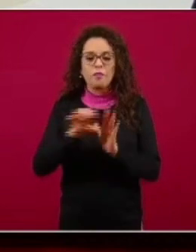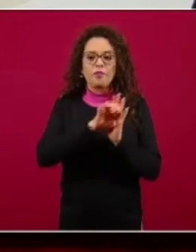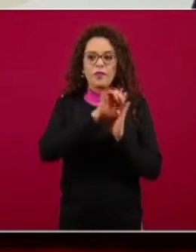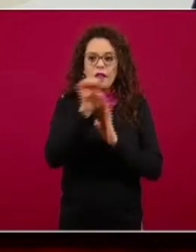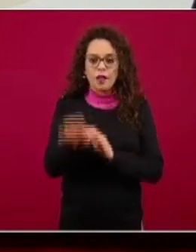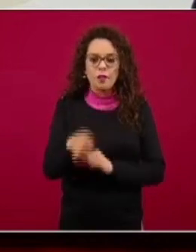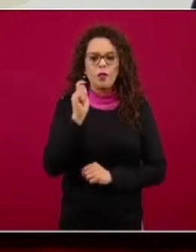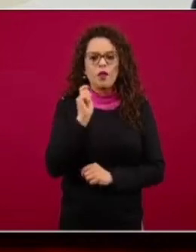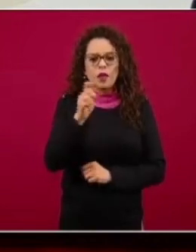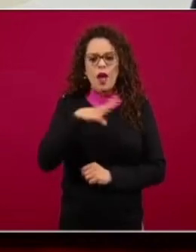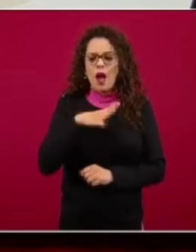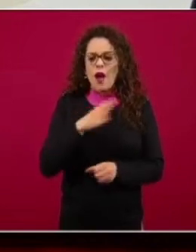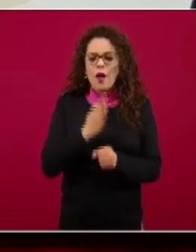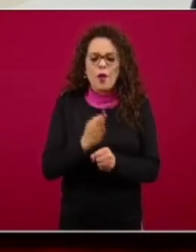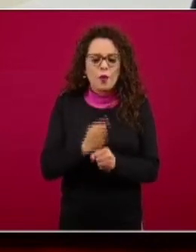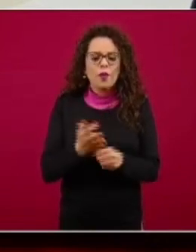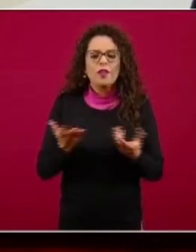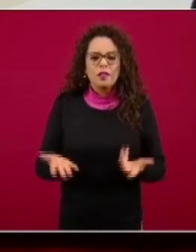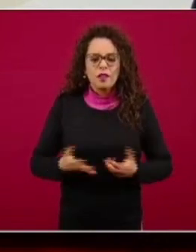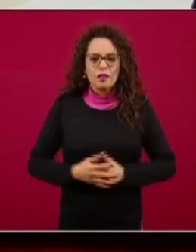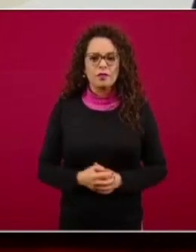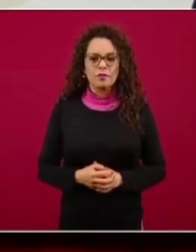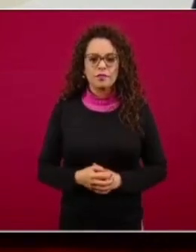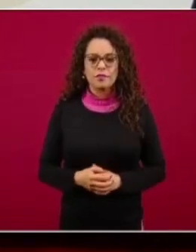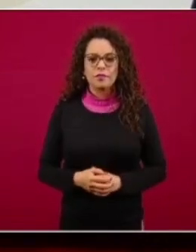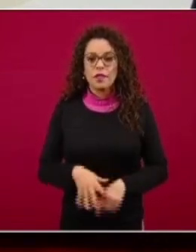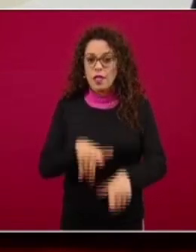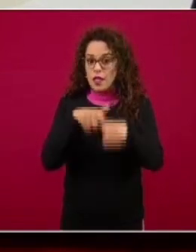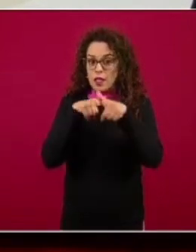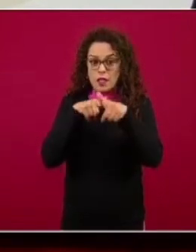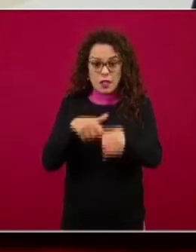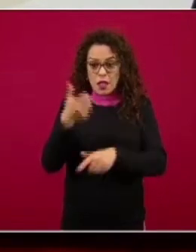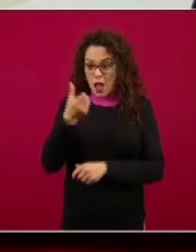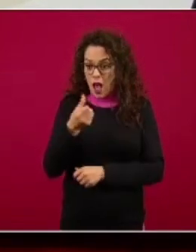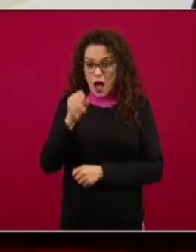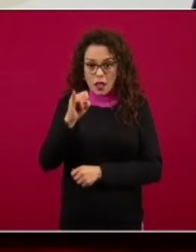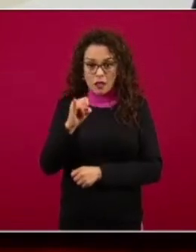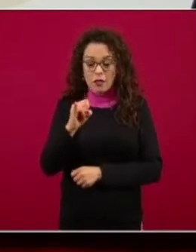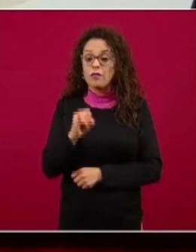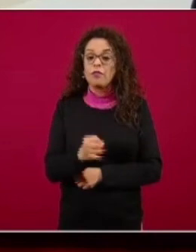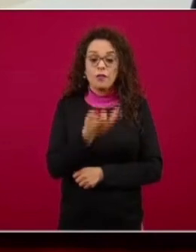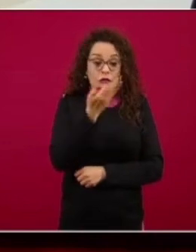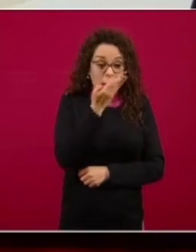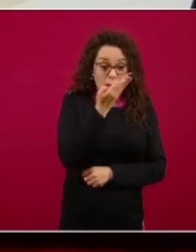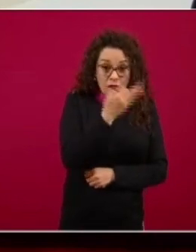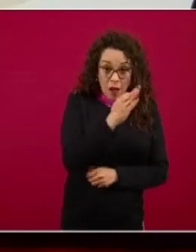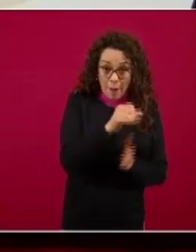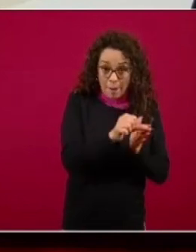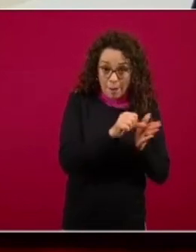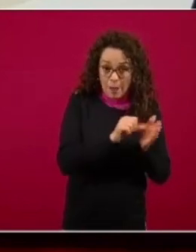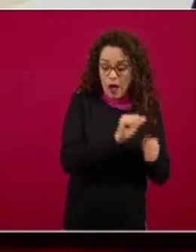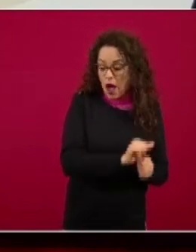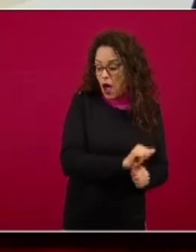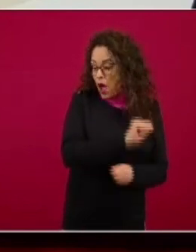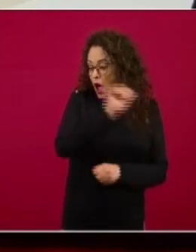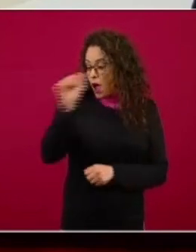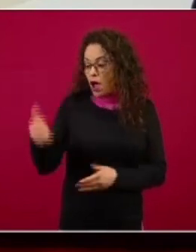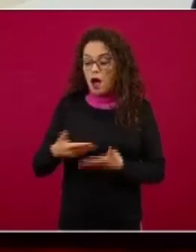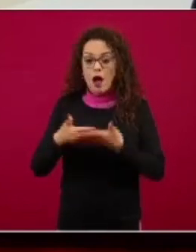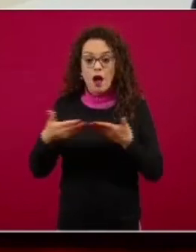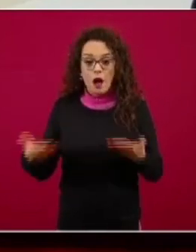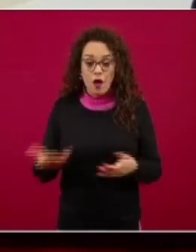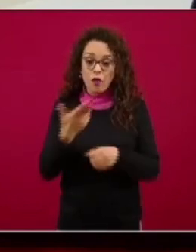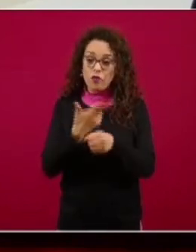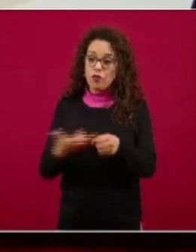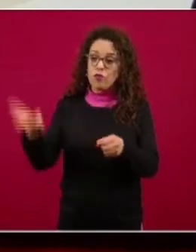viviendo hoy en día y llevamos así desde el mes de febrero en los hospitales. Ha sido un trabajo de varios